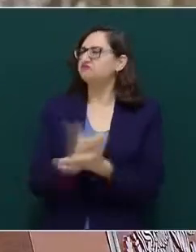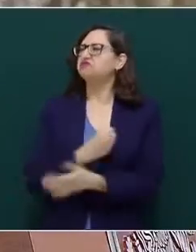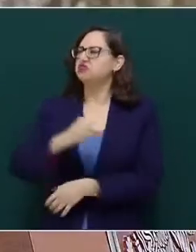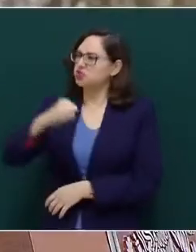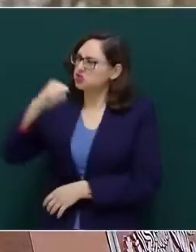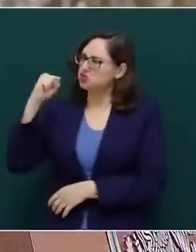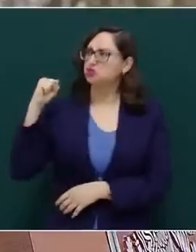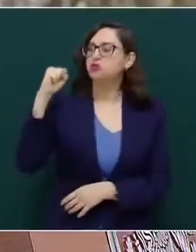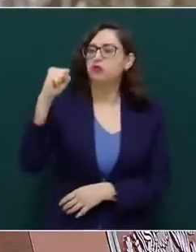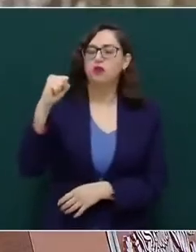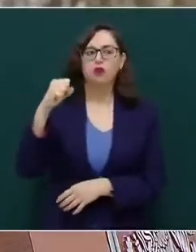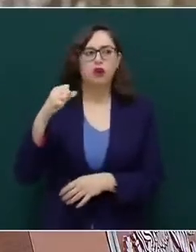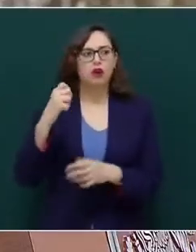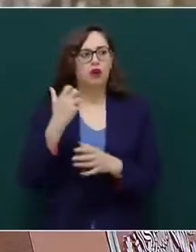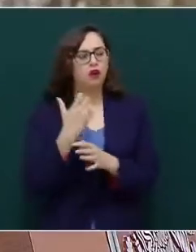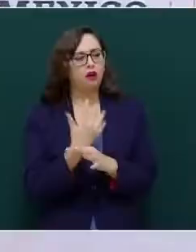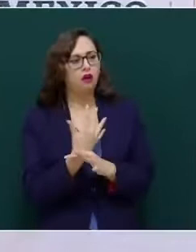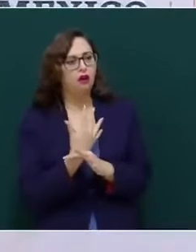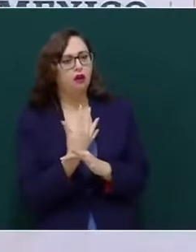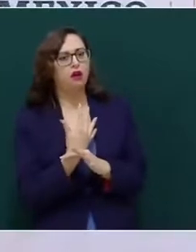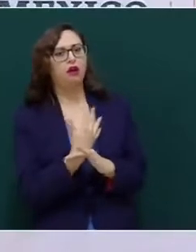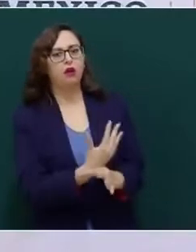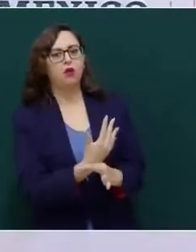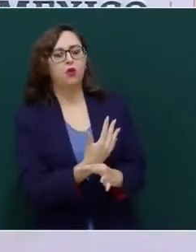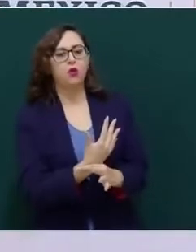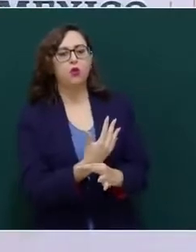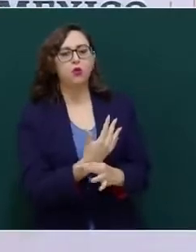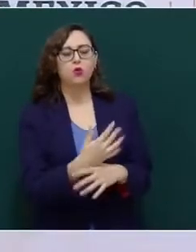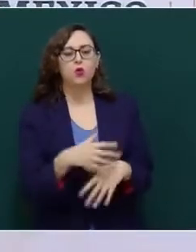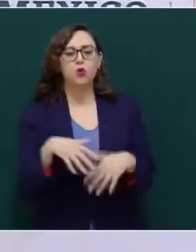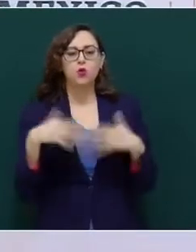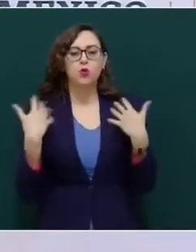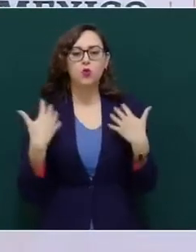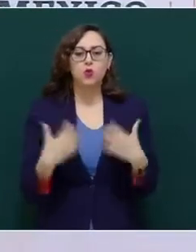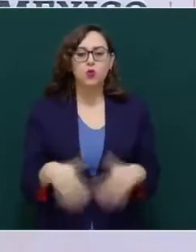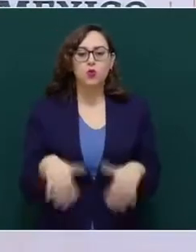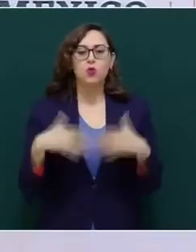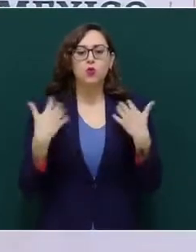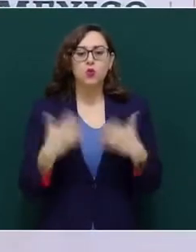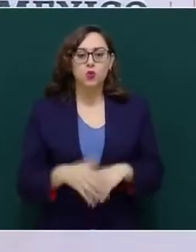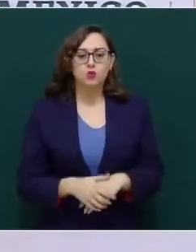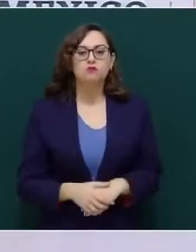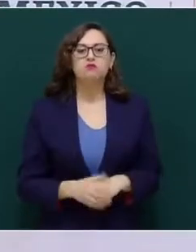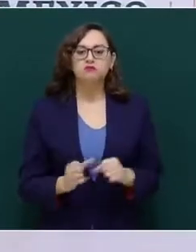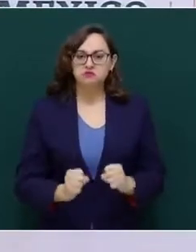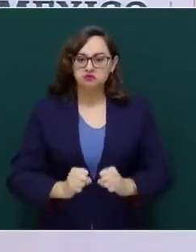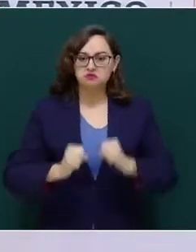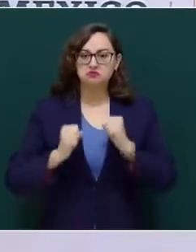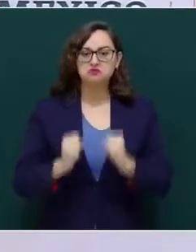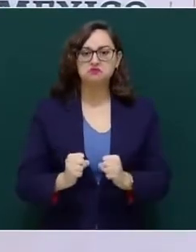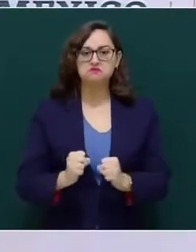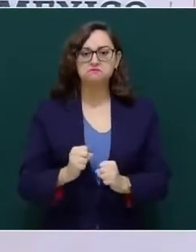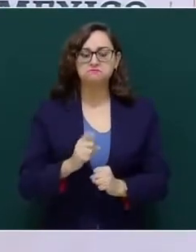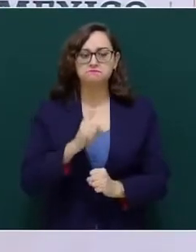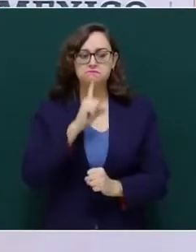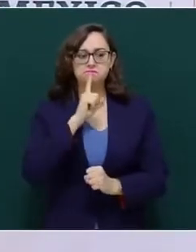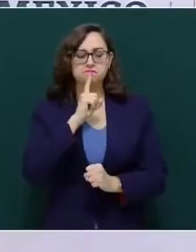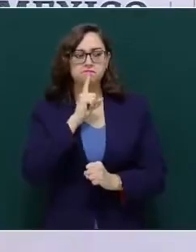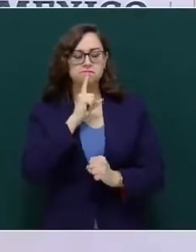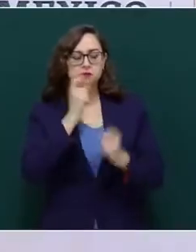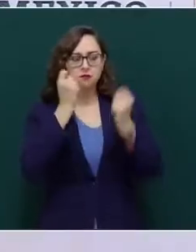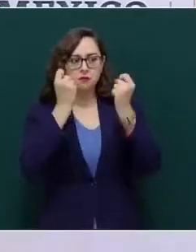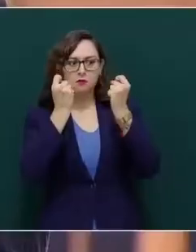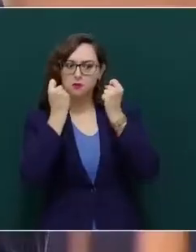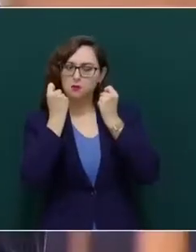El libertador respondió con loca fe y fue sólido silencio de admiración